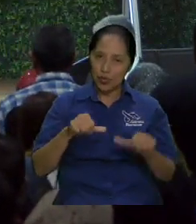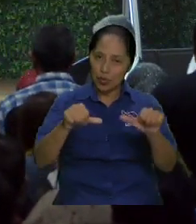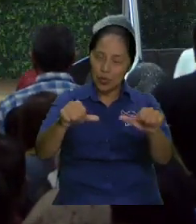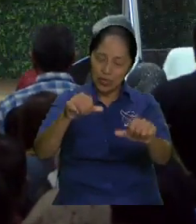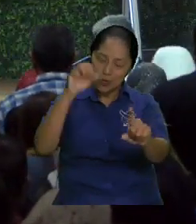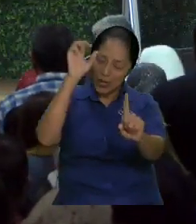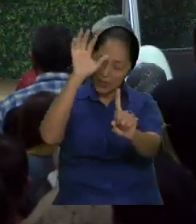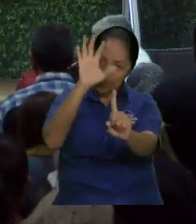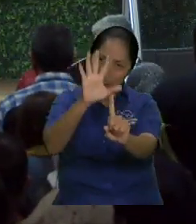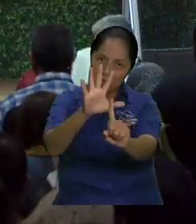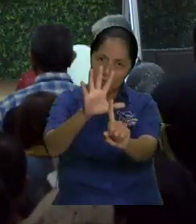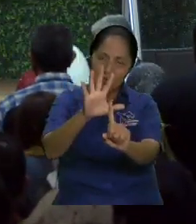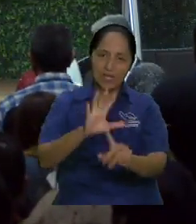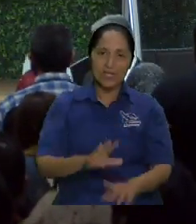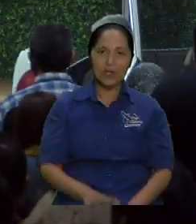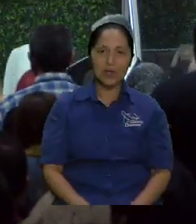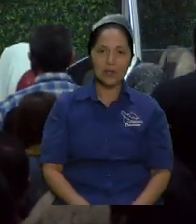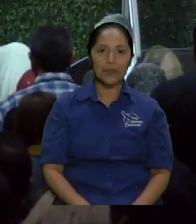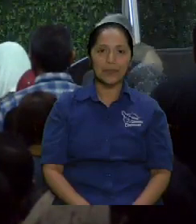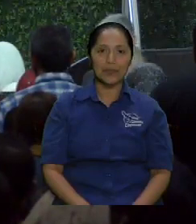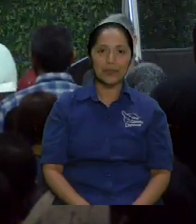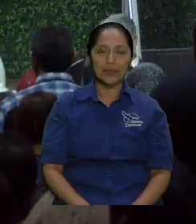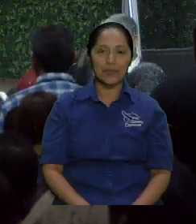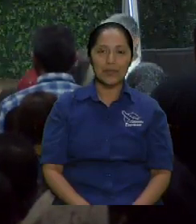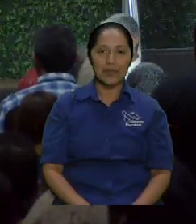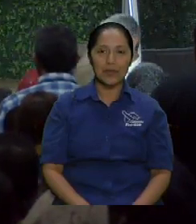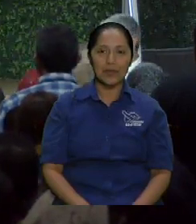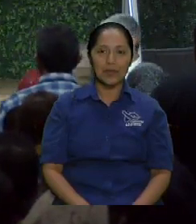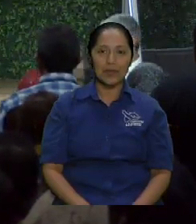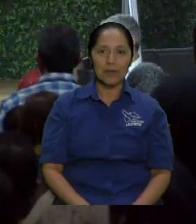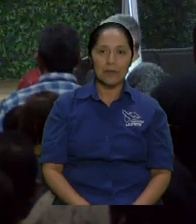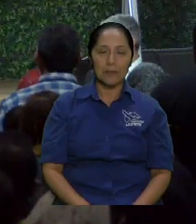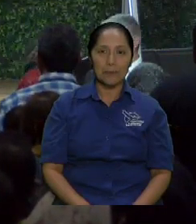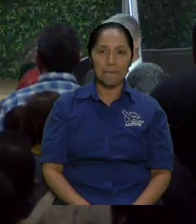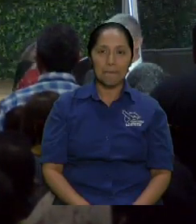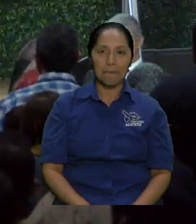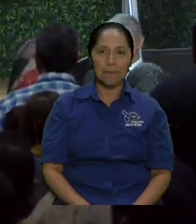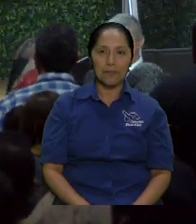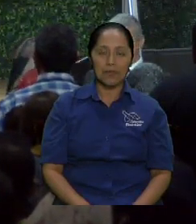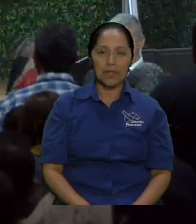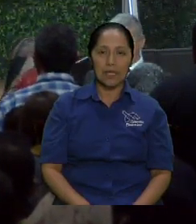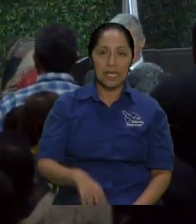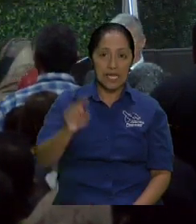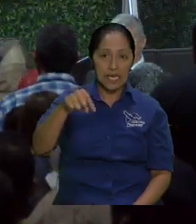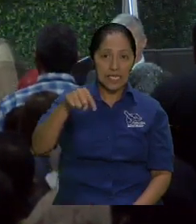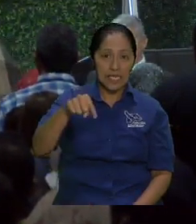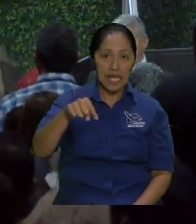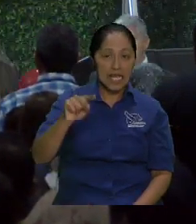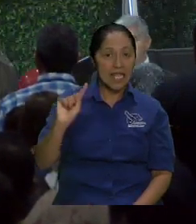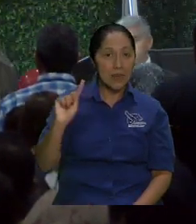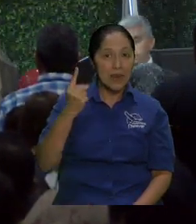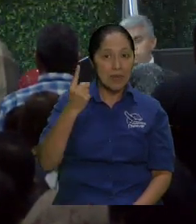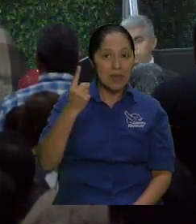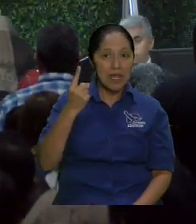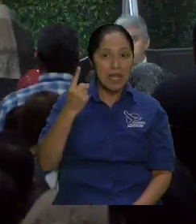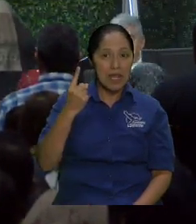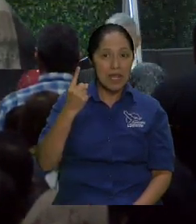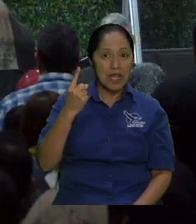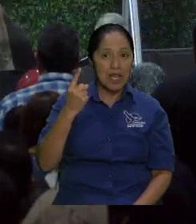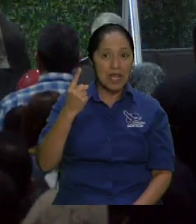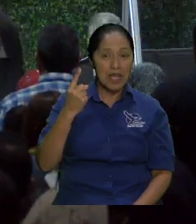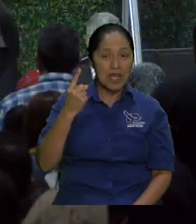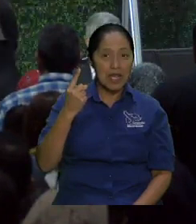vamos a hacer en este momento es la primera humillación que uno recibe cuando